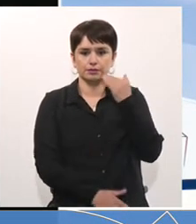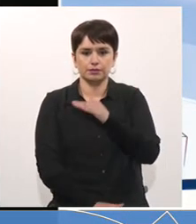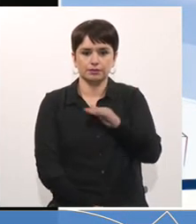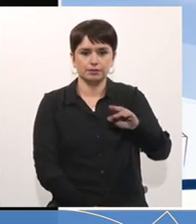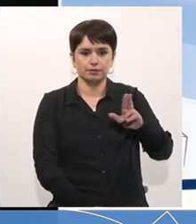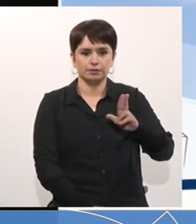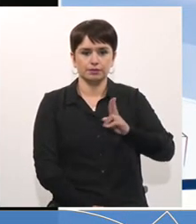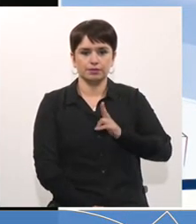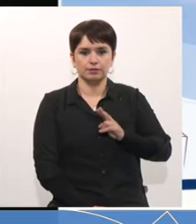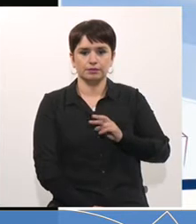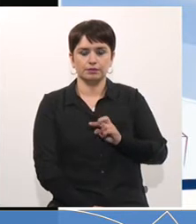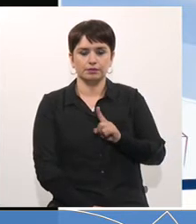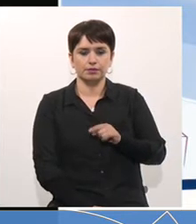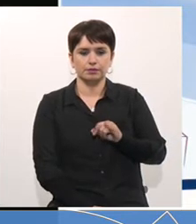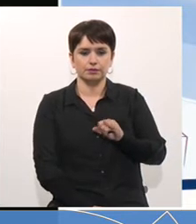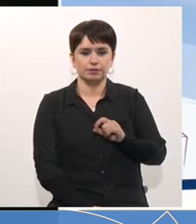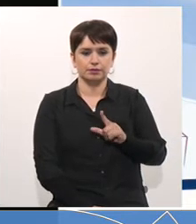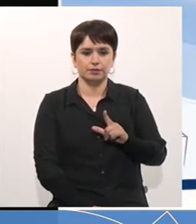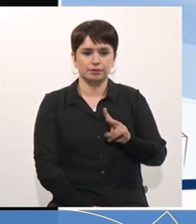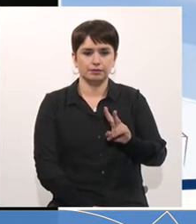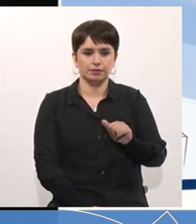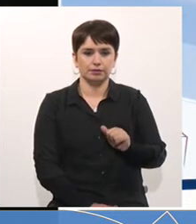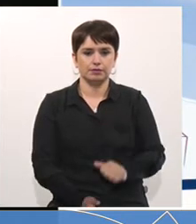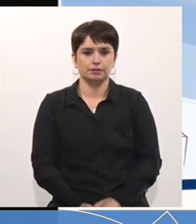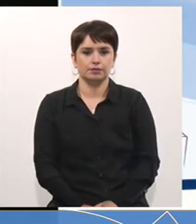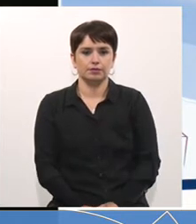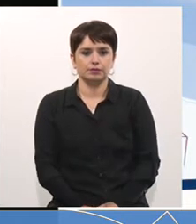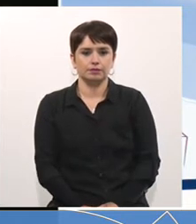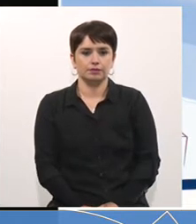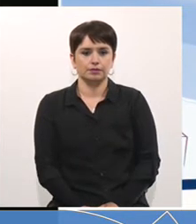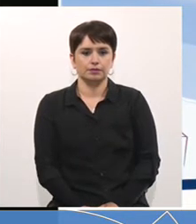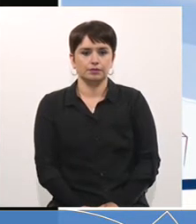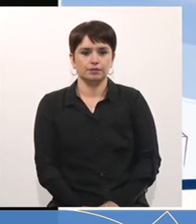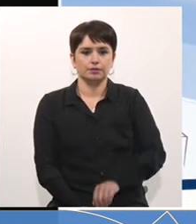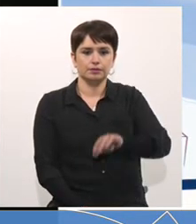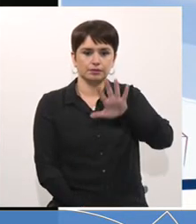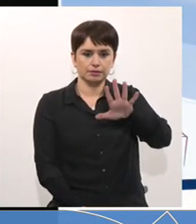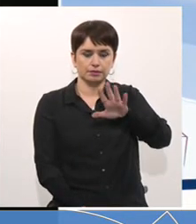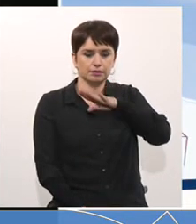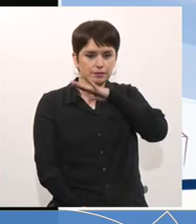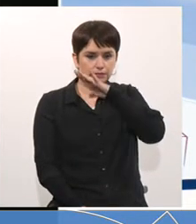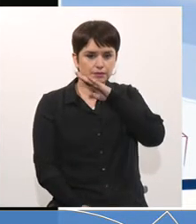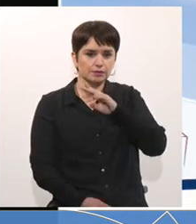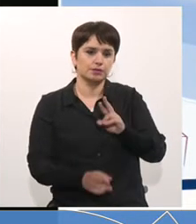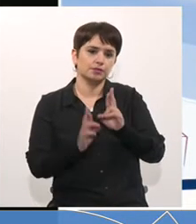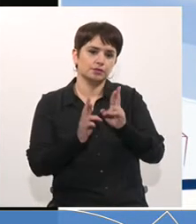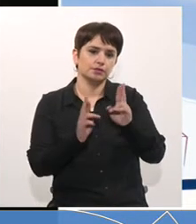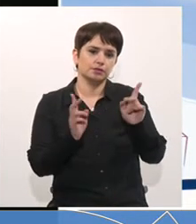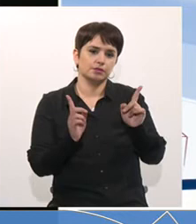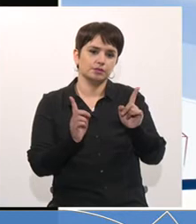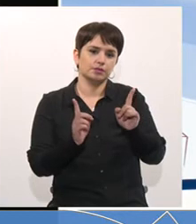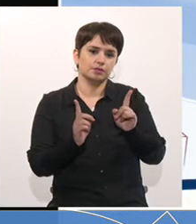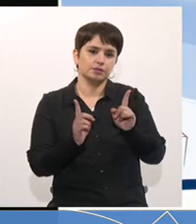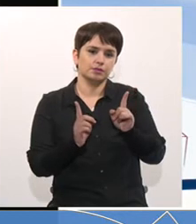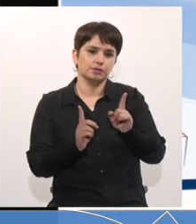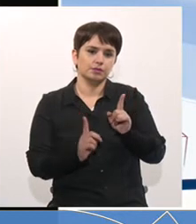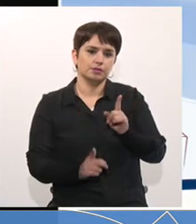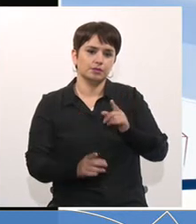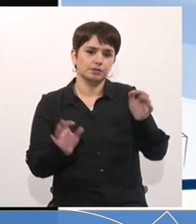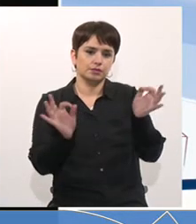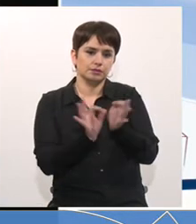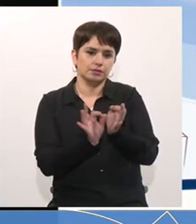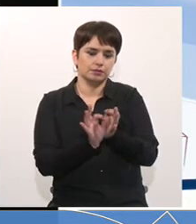Pedro Silva. Tiene la palabra el señor Silva. Cinco minutos, ojalá, para hacer uso de la palabra.